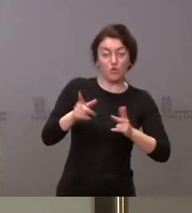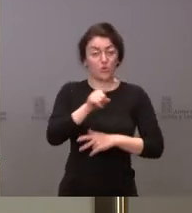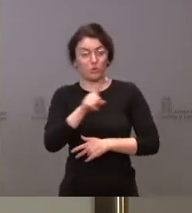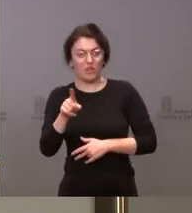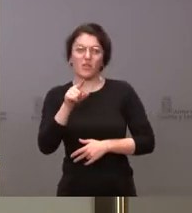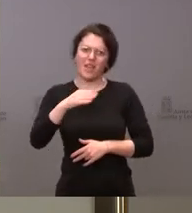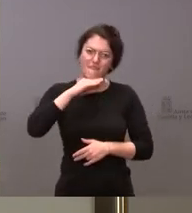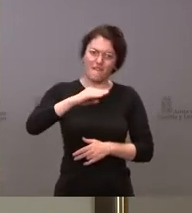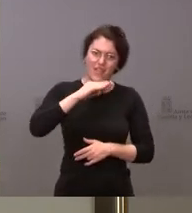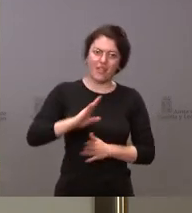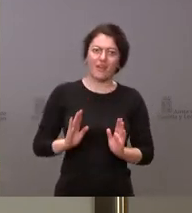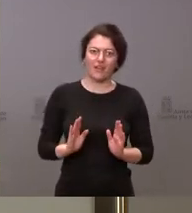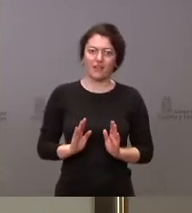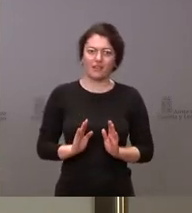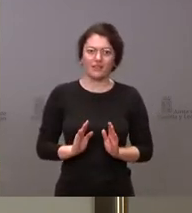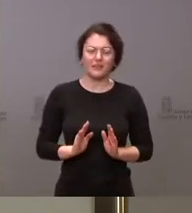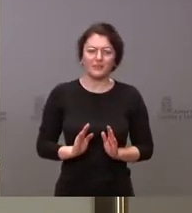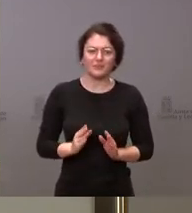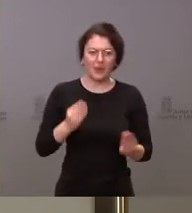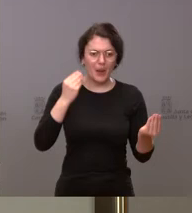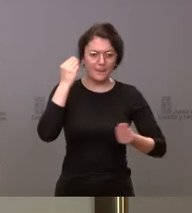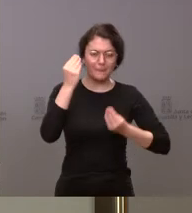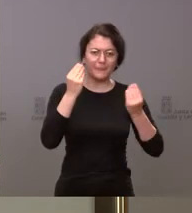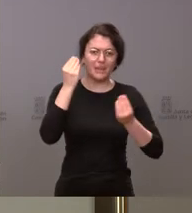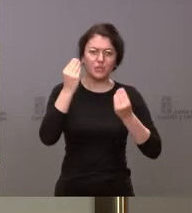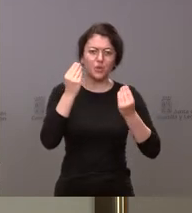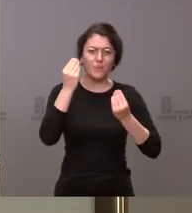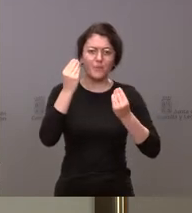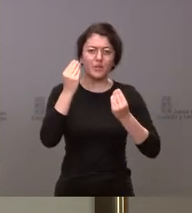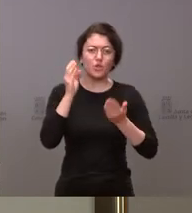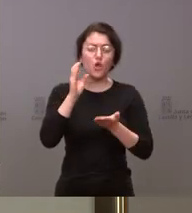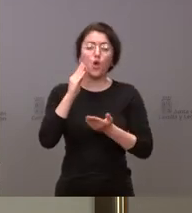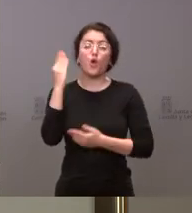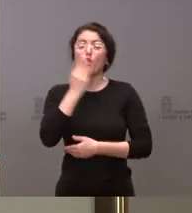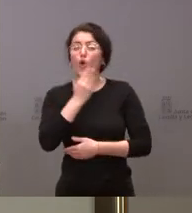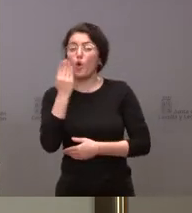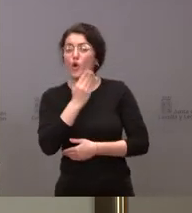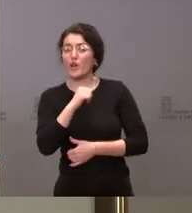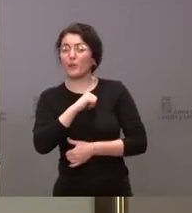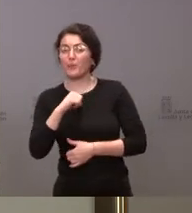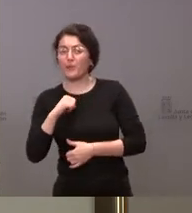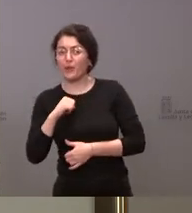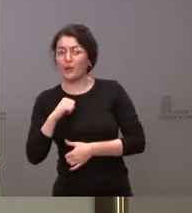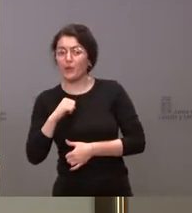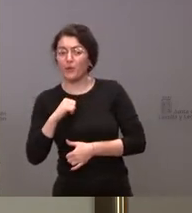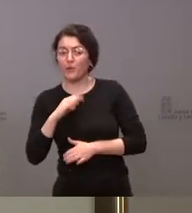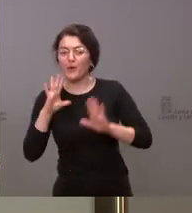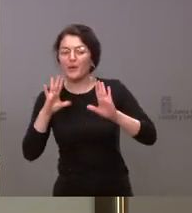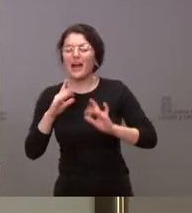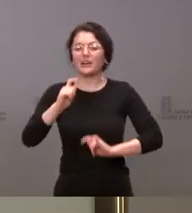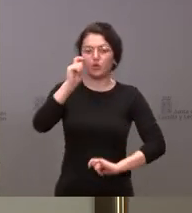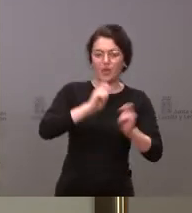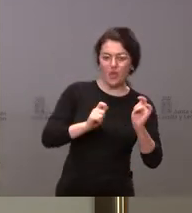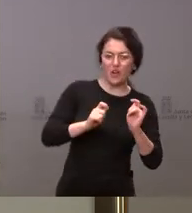a la educación, yo creo que menos a la educación privada, colegios privados. Bueno, todas las asociaciones, federaciones de